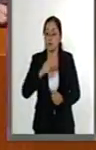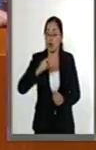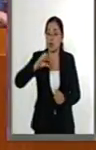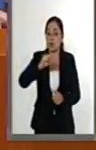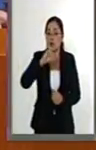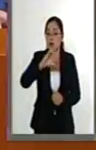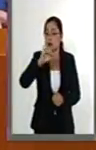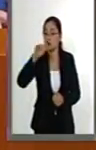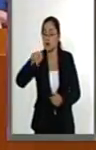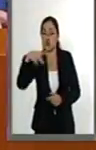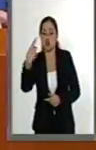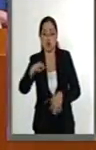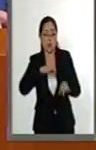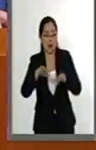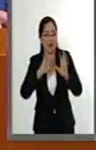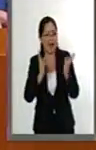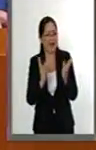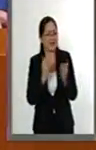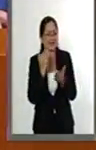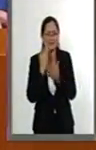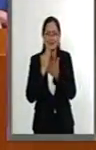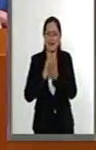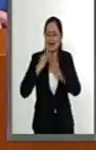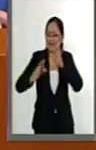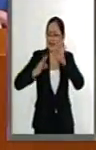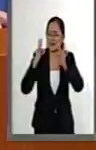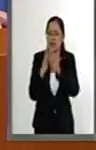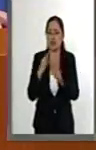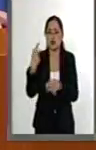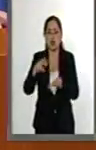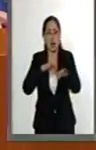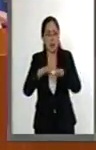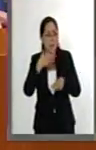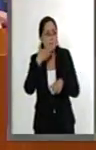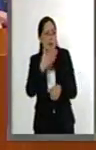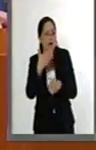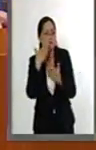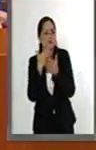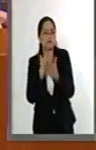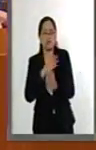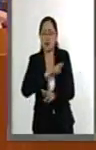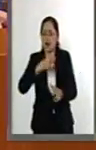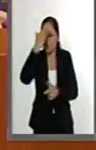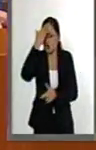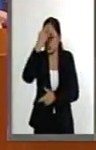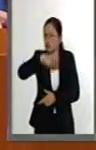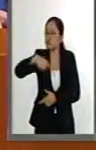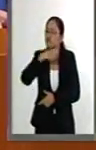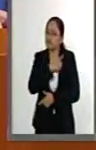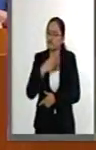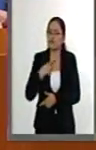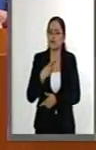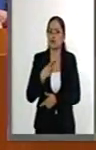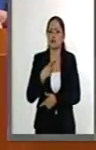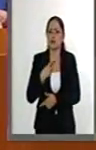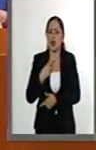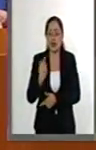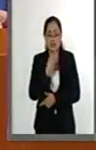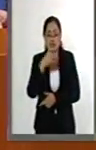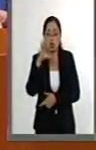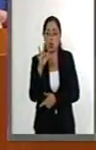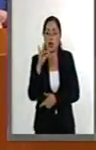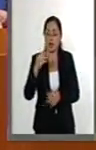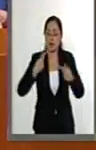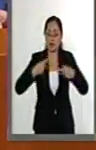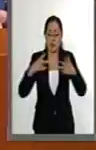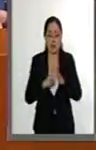hizo su trabajo y un trabajo que debemos de reconocer. De más de 140 que